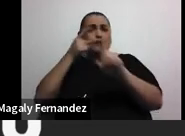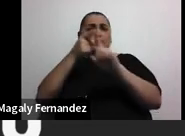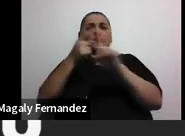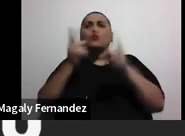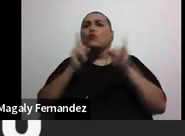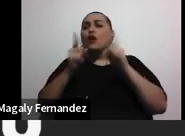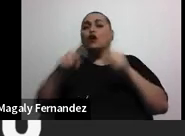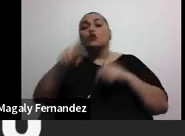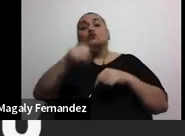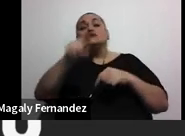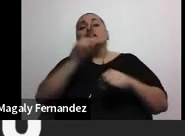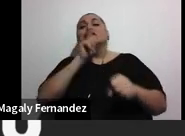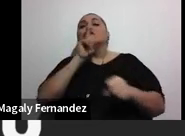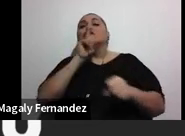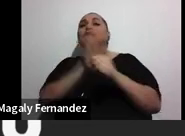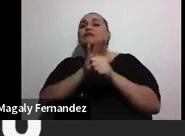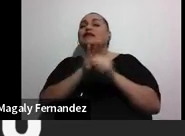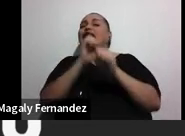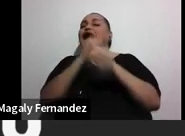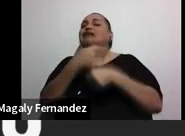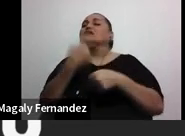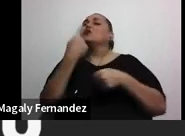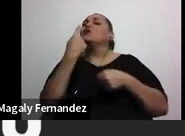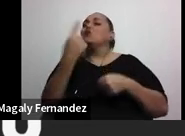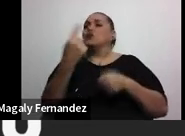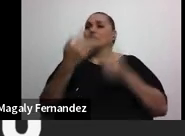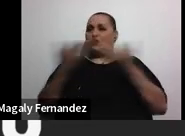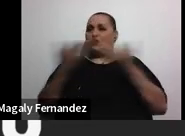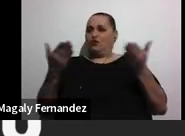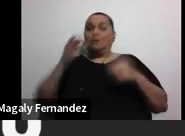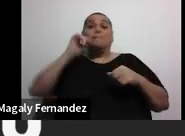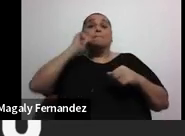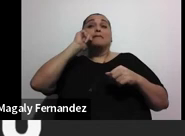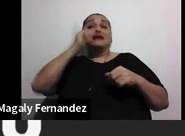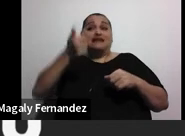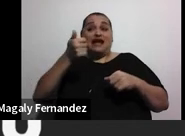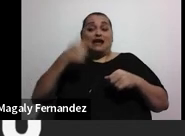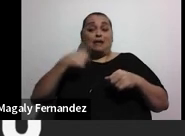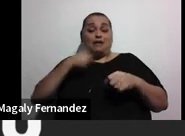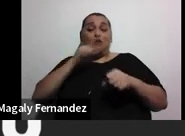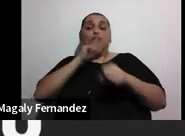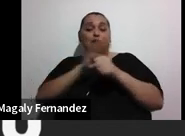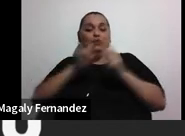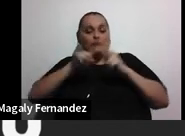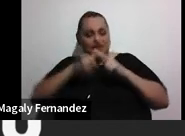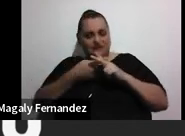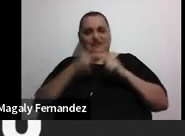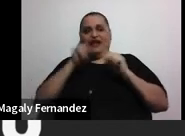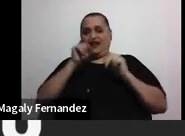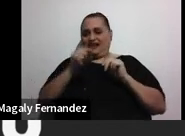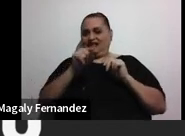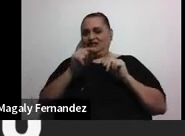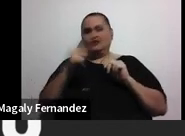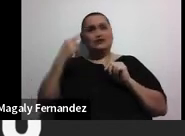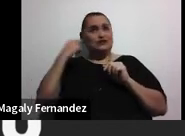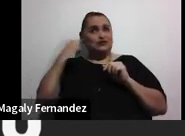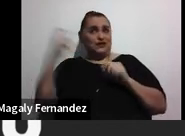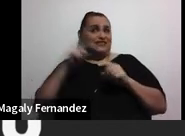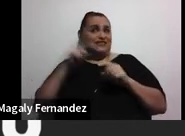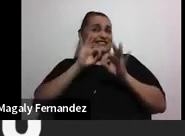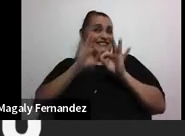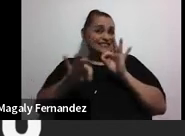comprometan a hacer una única cosa que salgan ustedes de aquí a decir mañana me comprometo a iniciar esto suena muy sencillo tomar agua